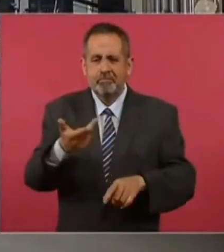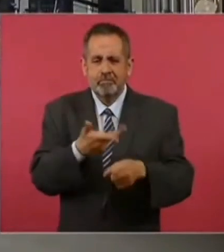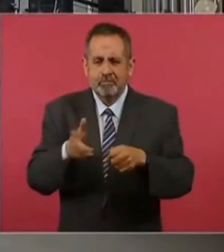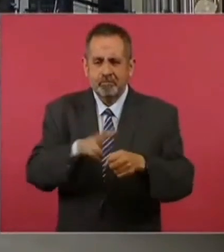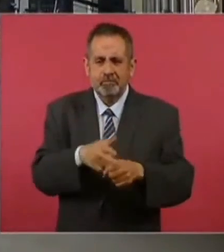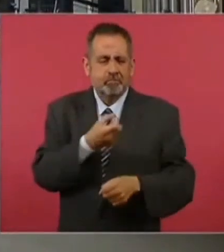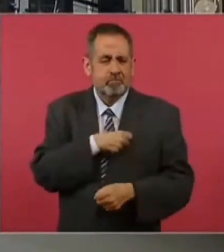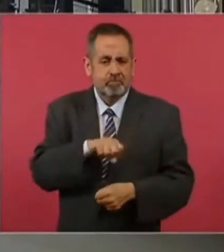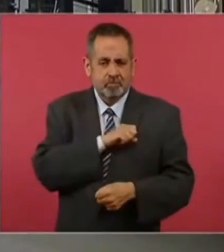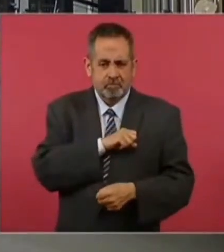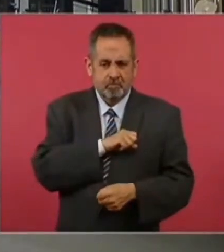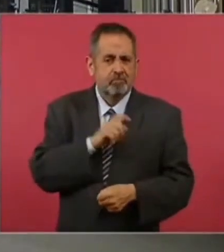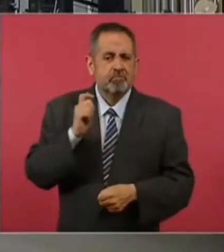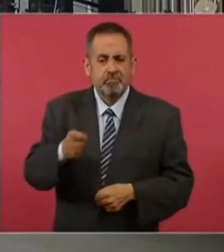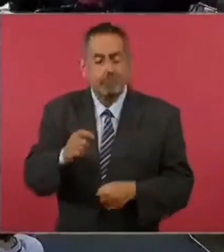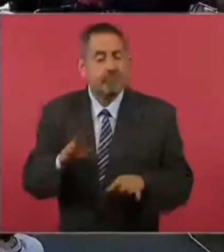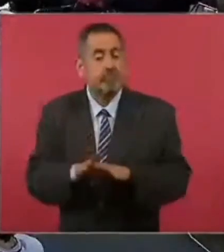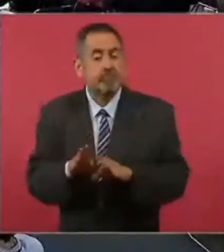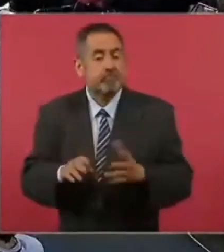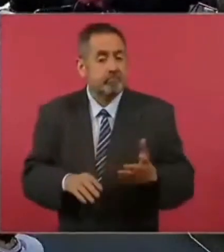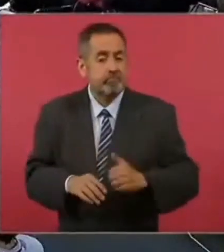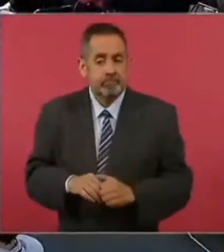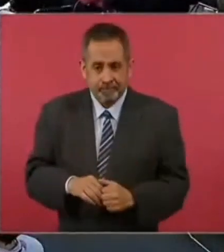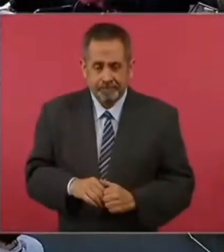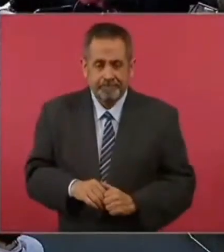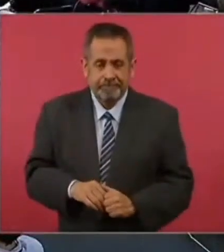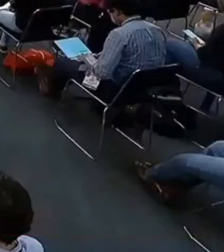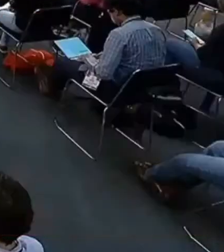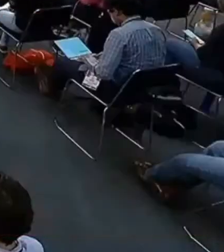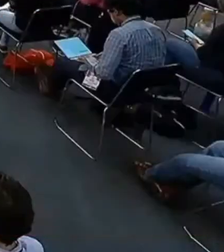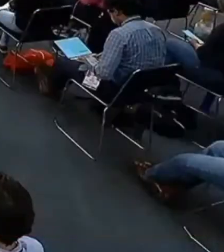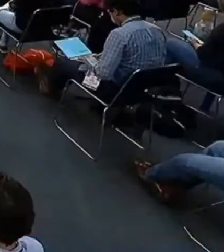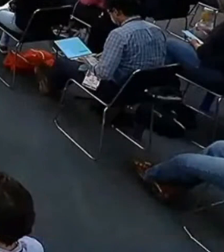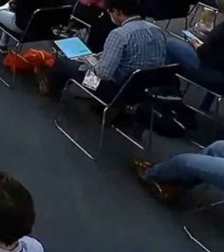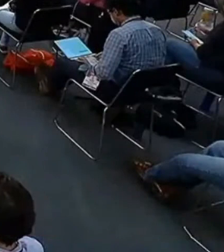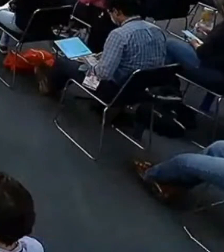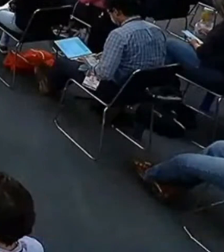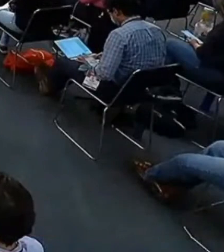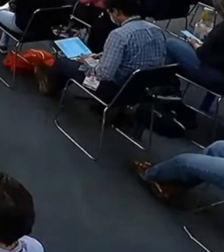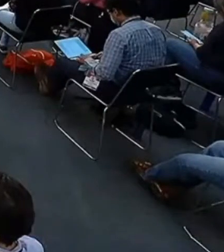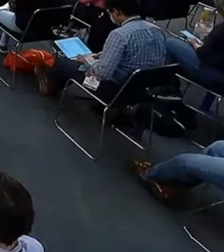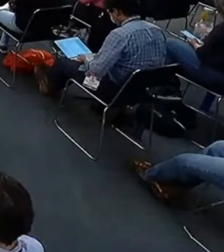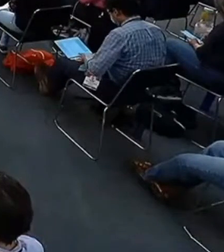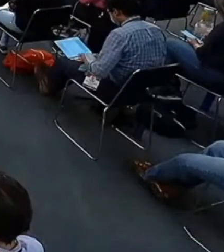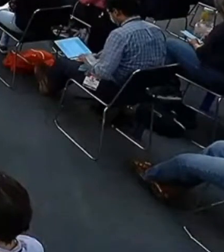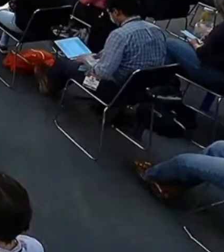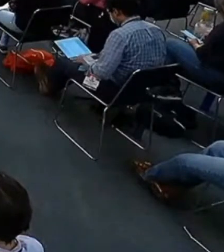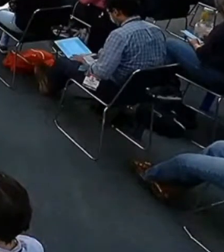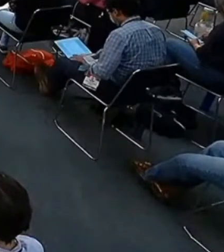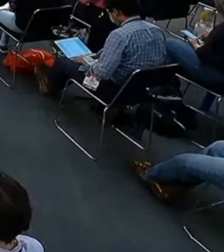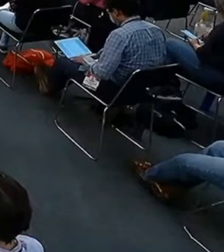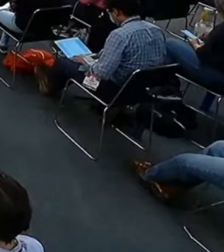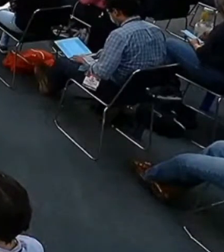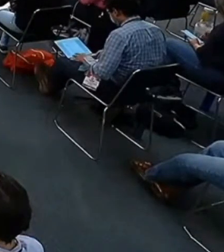Le entregan todo el sistema de salud. Se queda la Secretaría de Salud Federal como un cascarón,